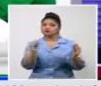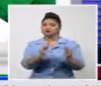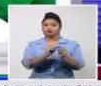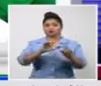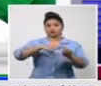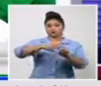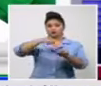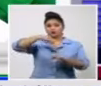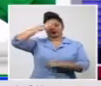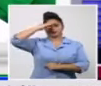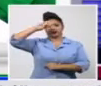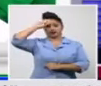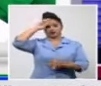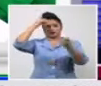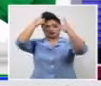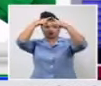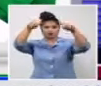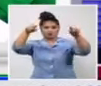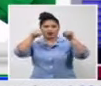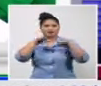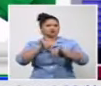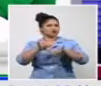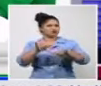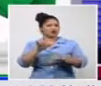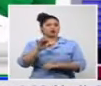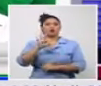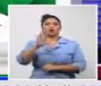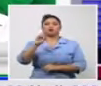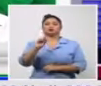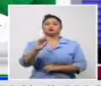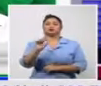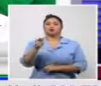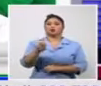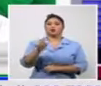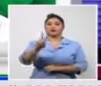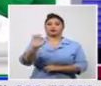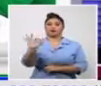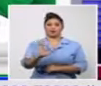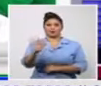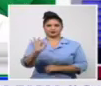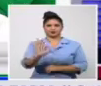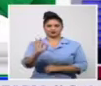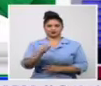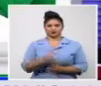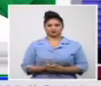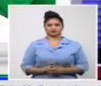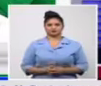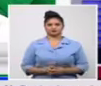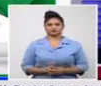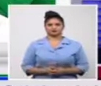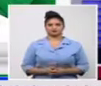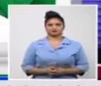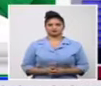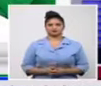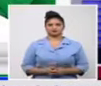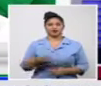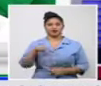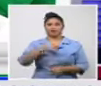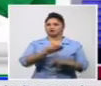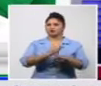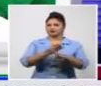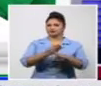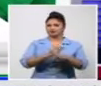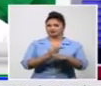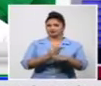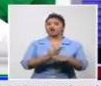el 80,2% cifra de alta que pudiéramos decir es una cifra elevada pero cuando